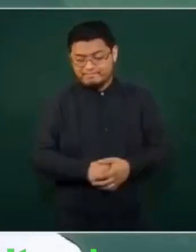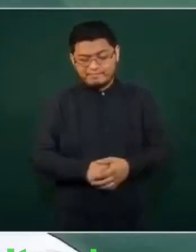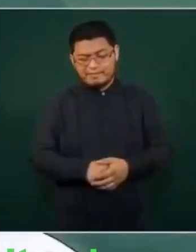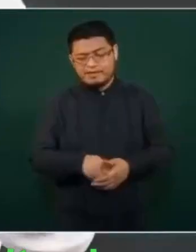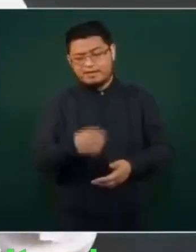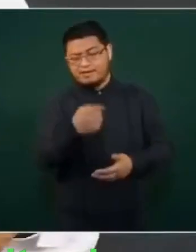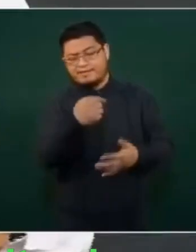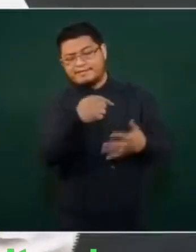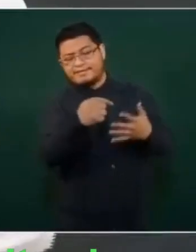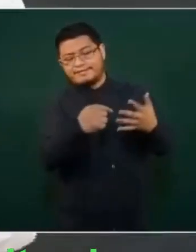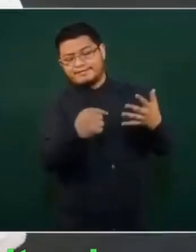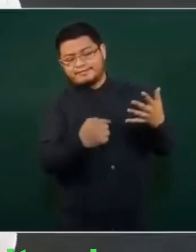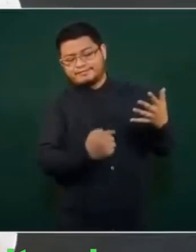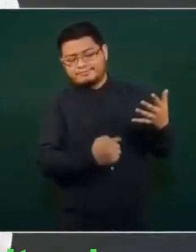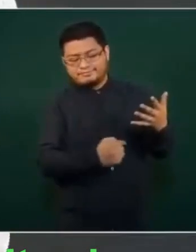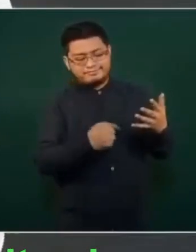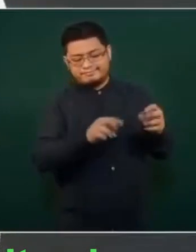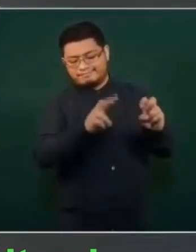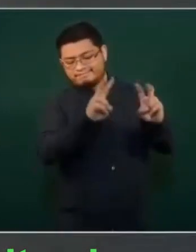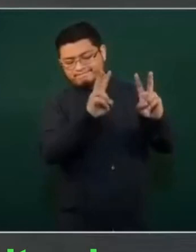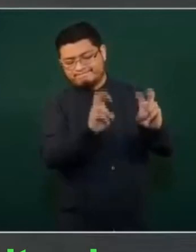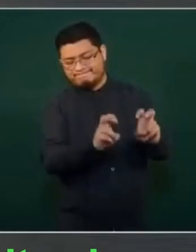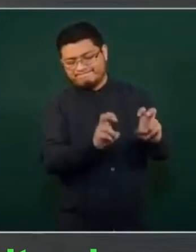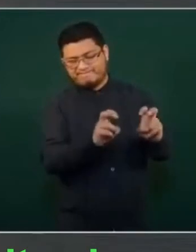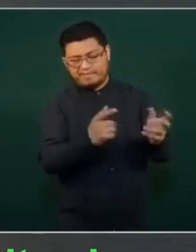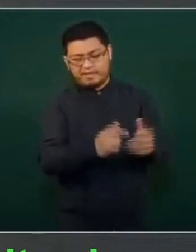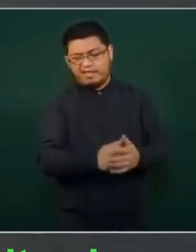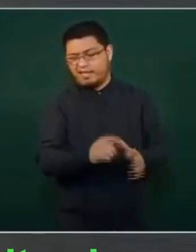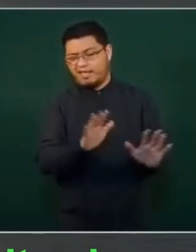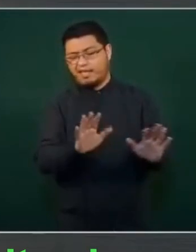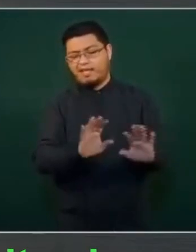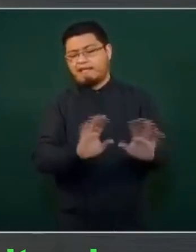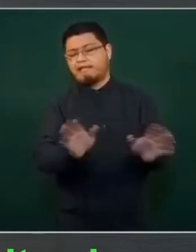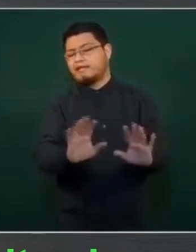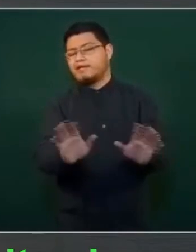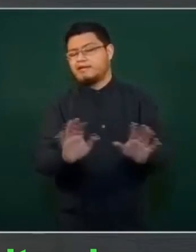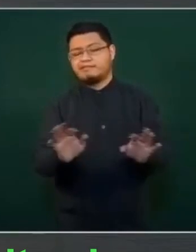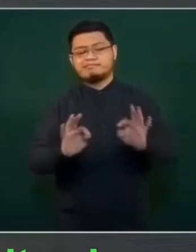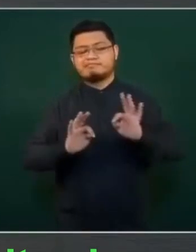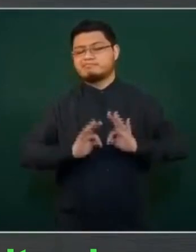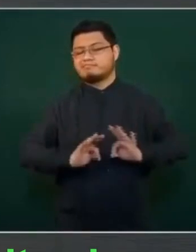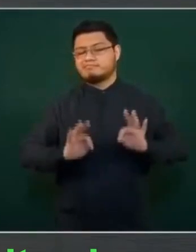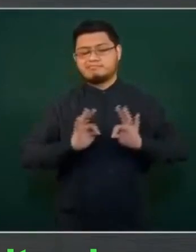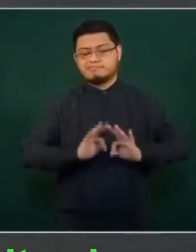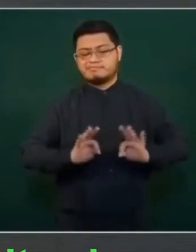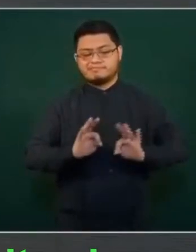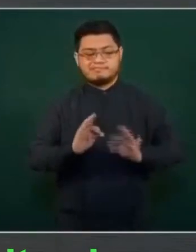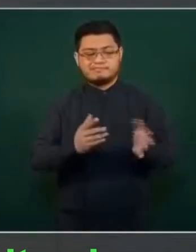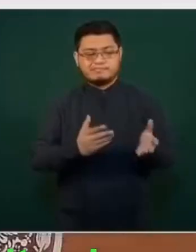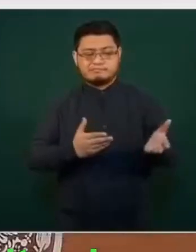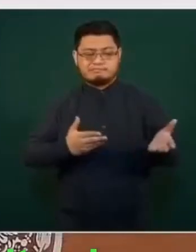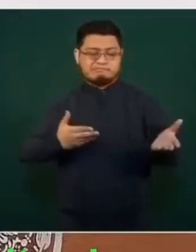afecta a los